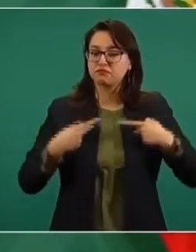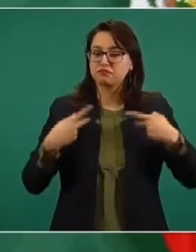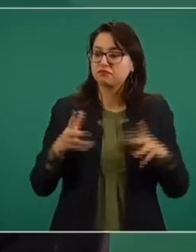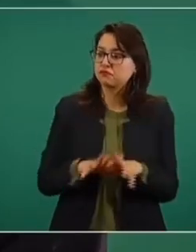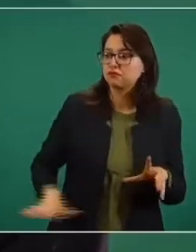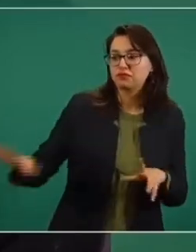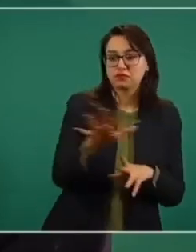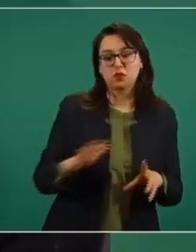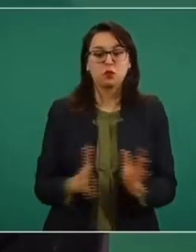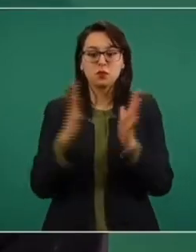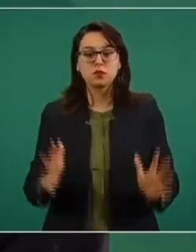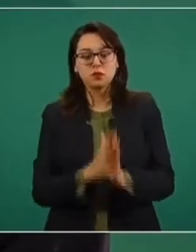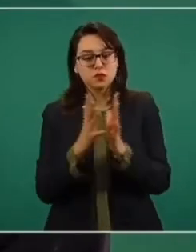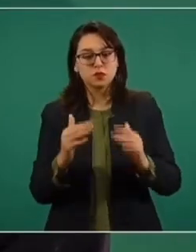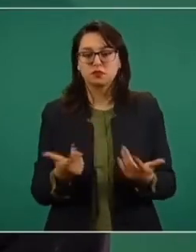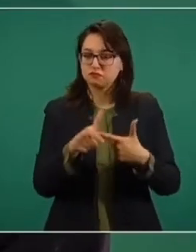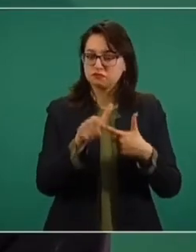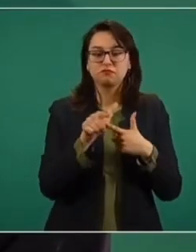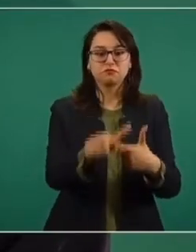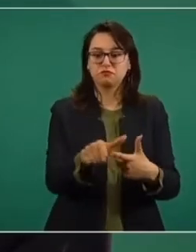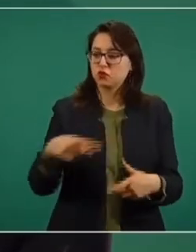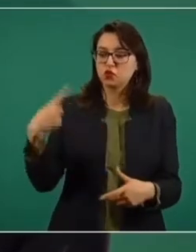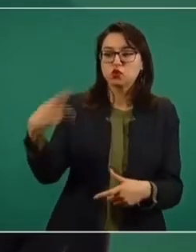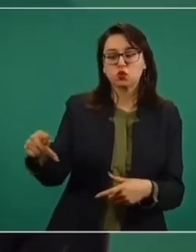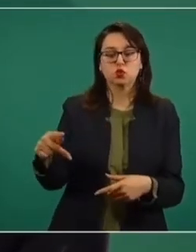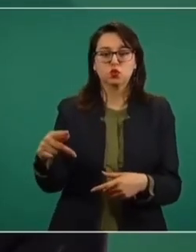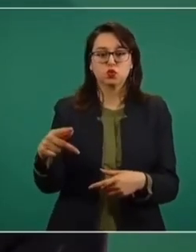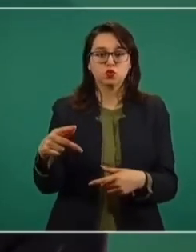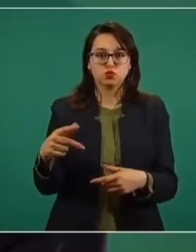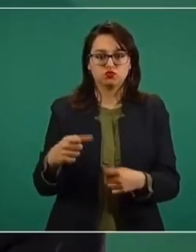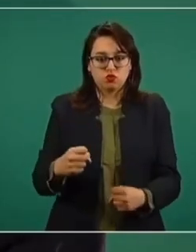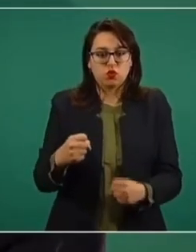el poder del pueblo,